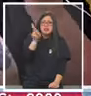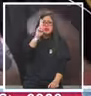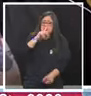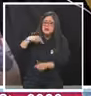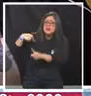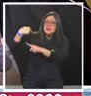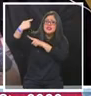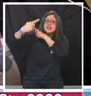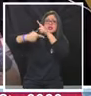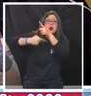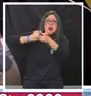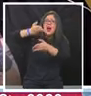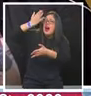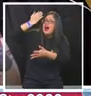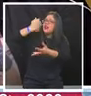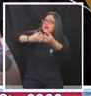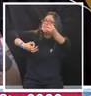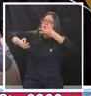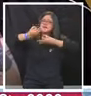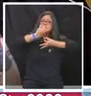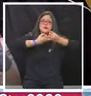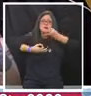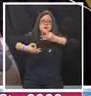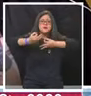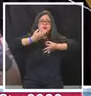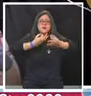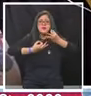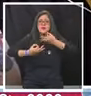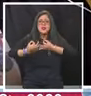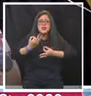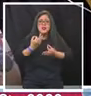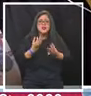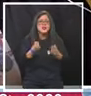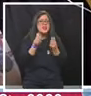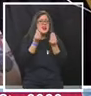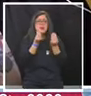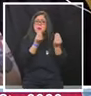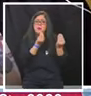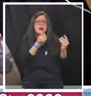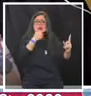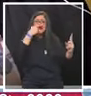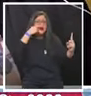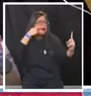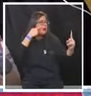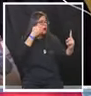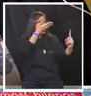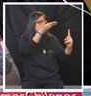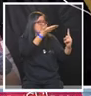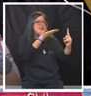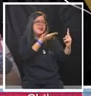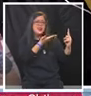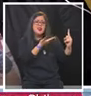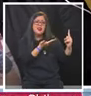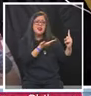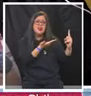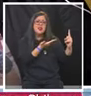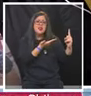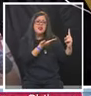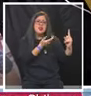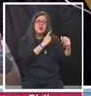que me contaba. Algo le pasa a mi héroe, perdió sus